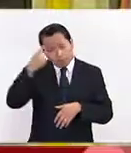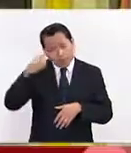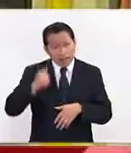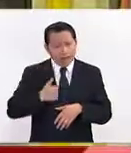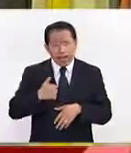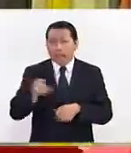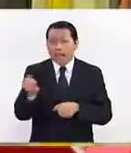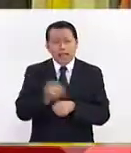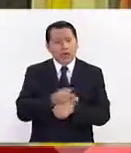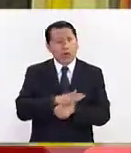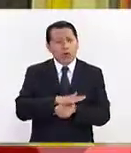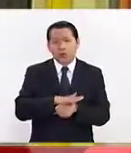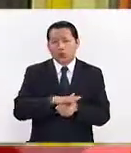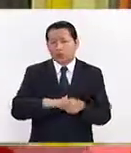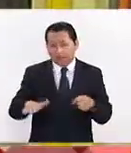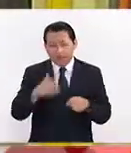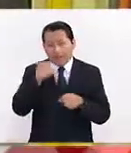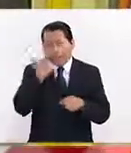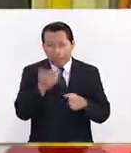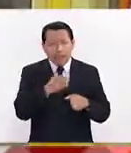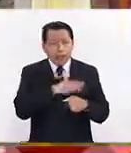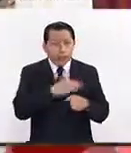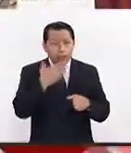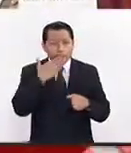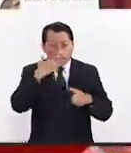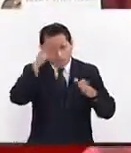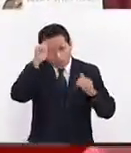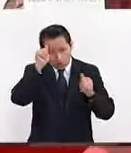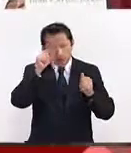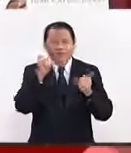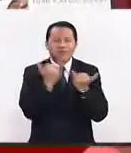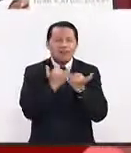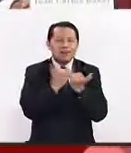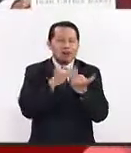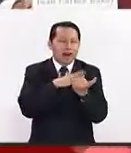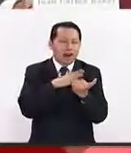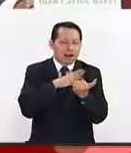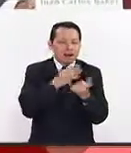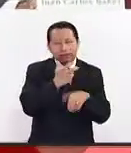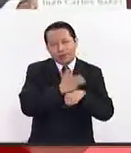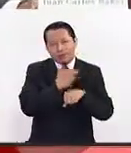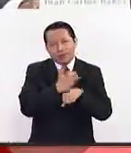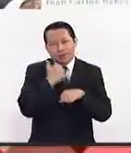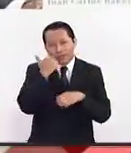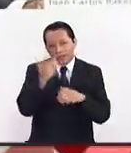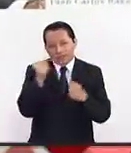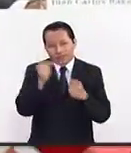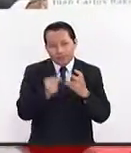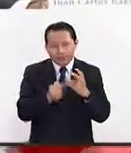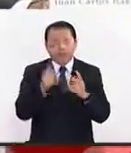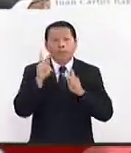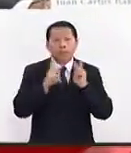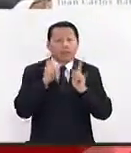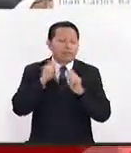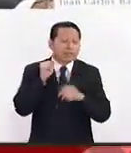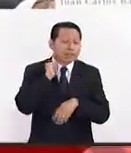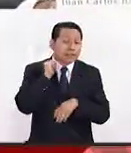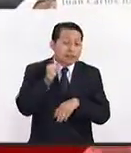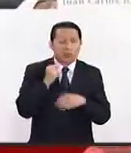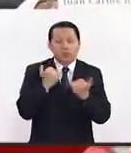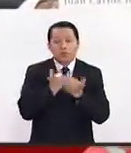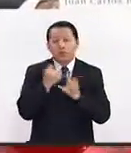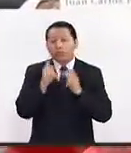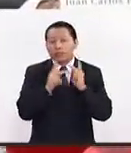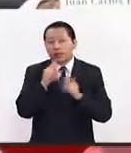imposible si se quiere lograr un buen acuerdo y más con las pretensiones de los Estados Unidos. La visita al Senado, que hará también Justin